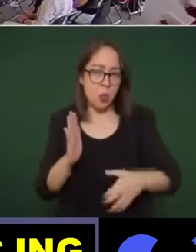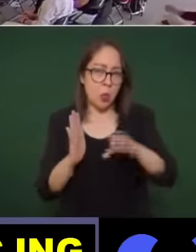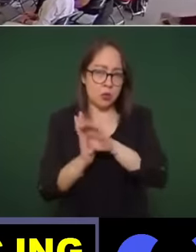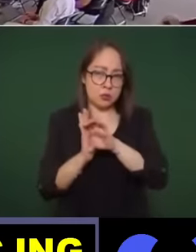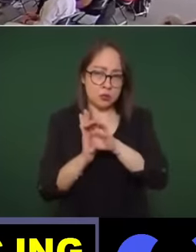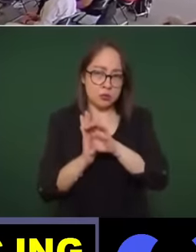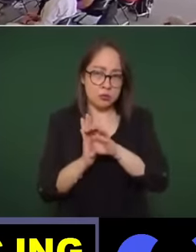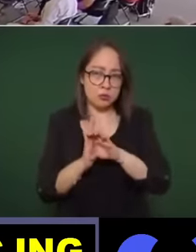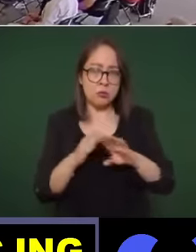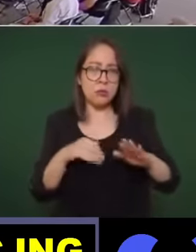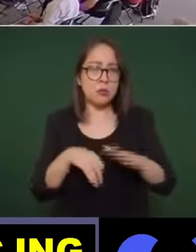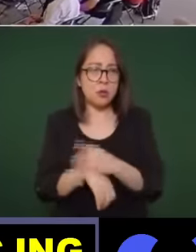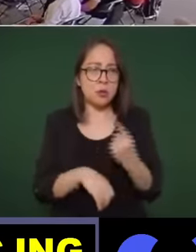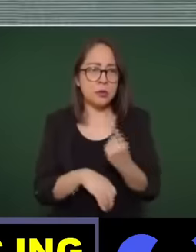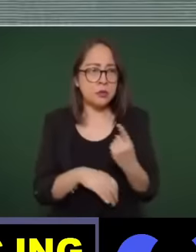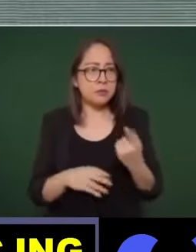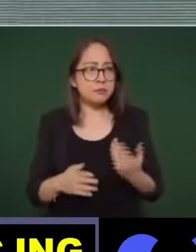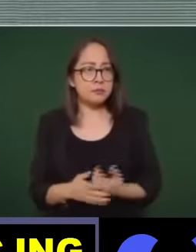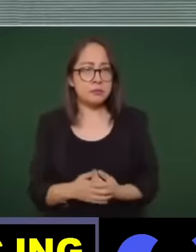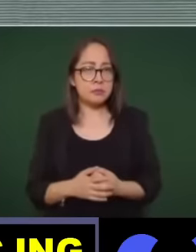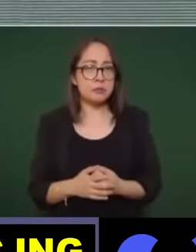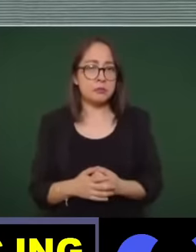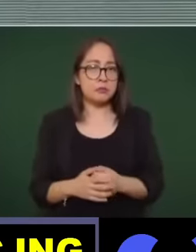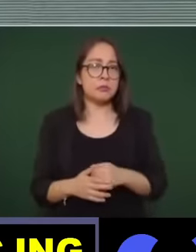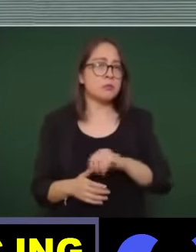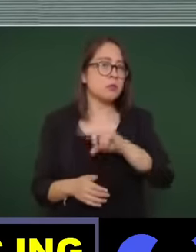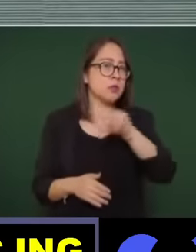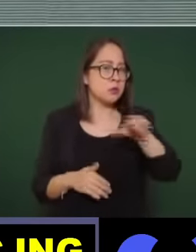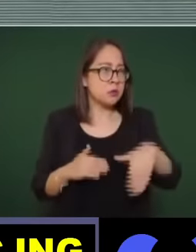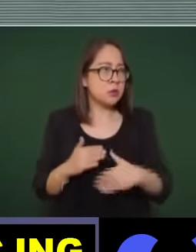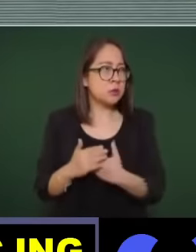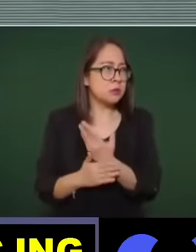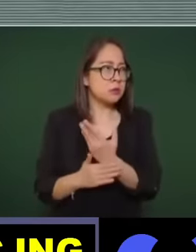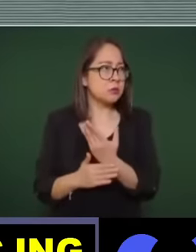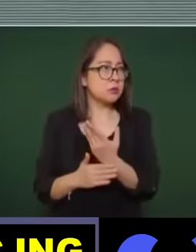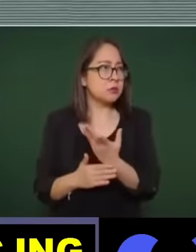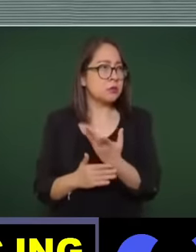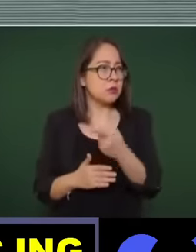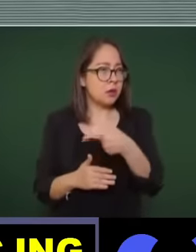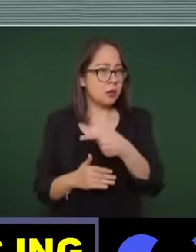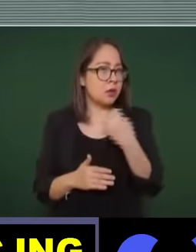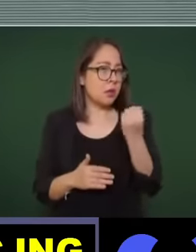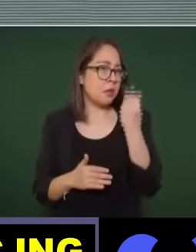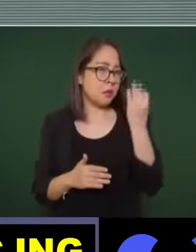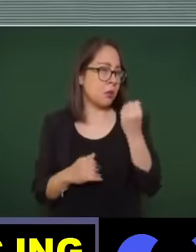porque teníamos al día siguiente actos ahí